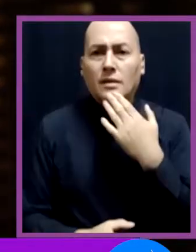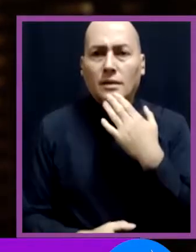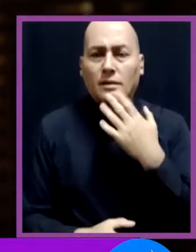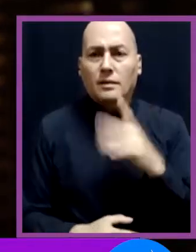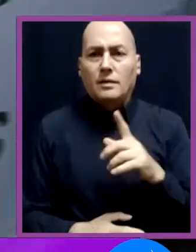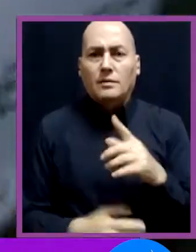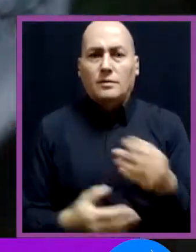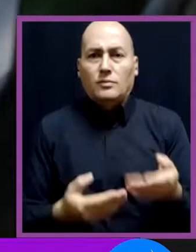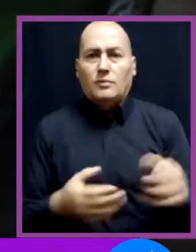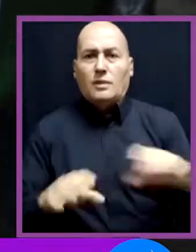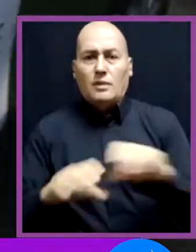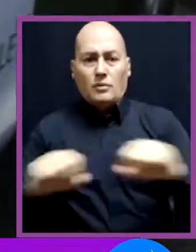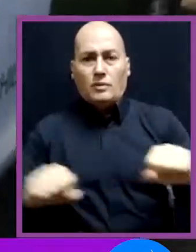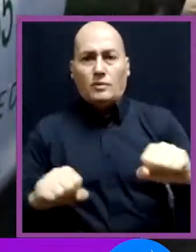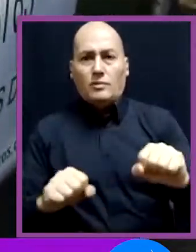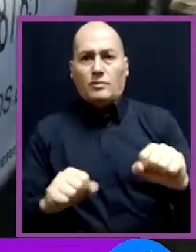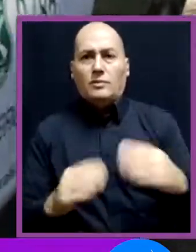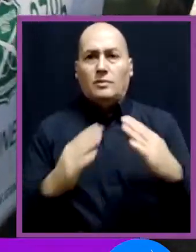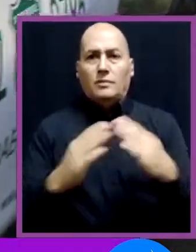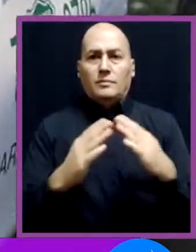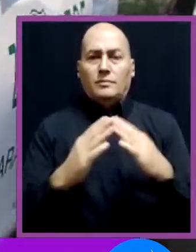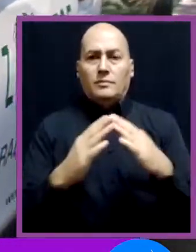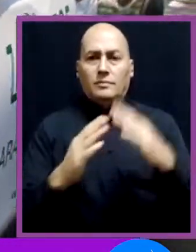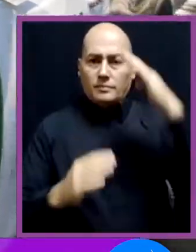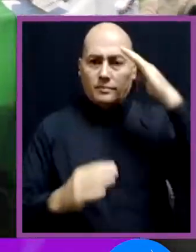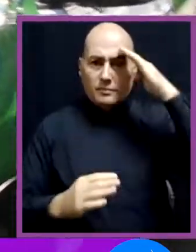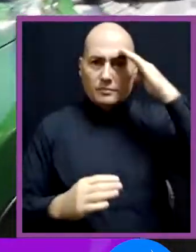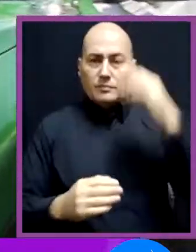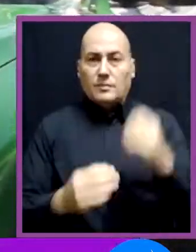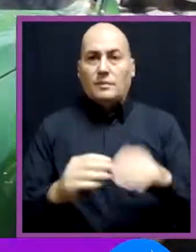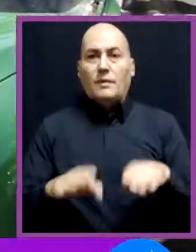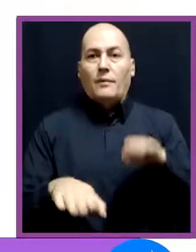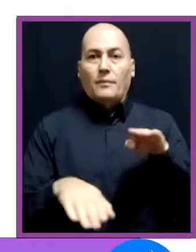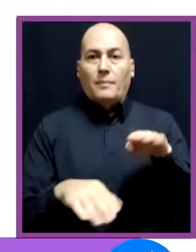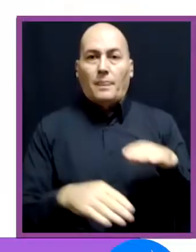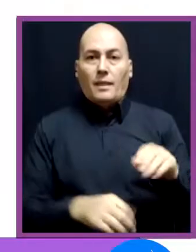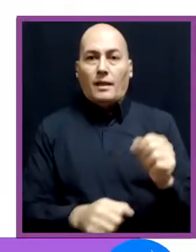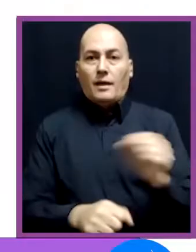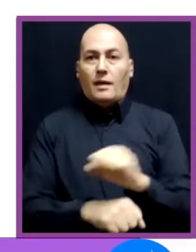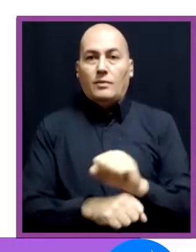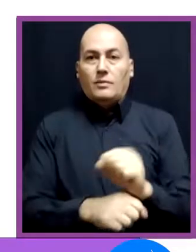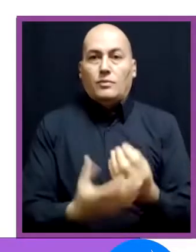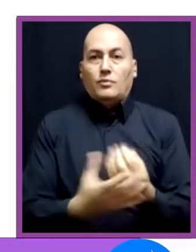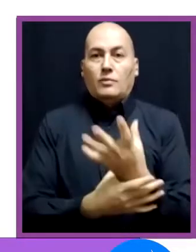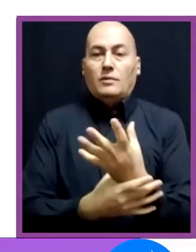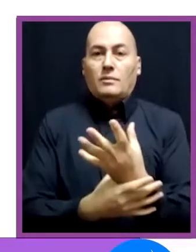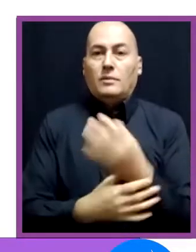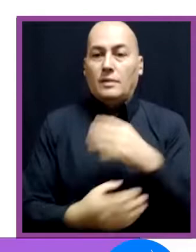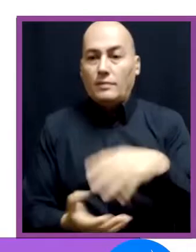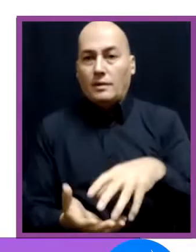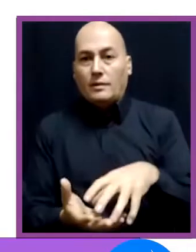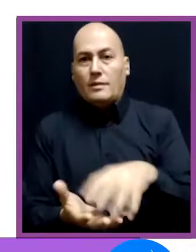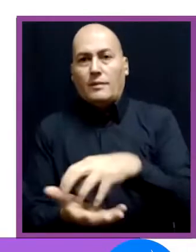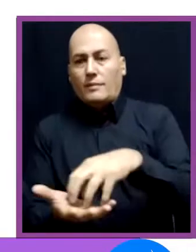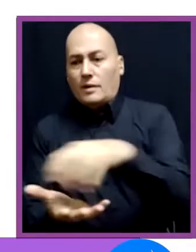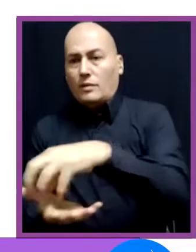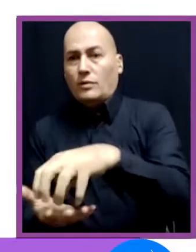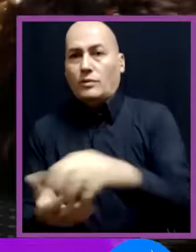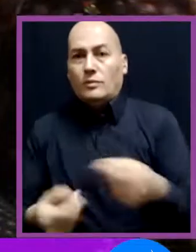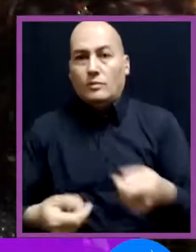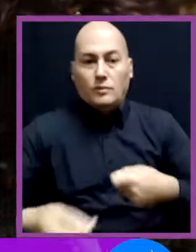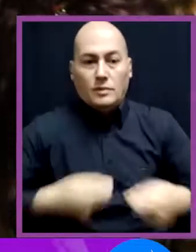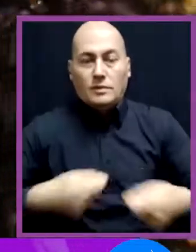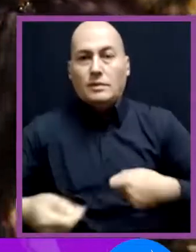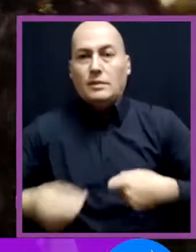una articulación con las policías. Llegaron nuevos vehículos de carabineros. Se desarrolló el programa Barrios Comerciales.